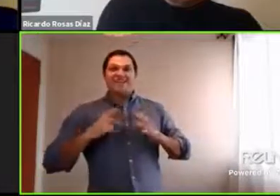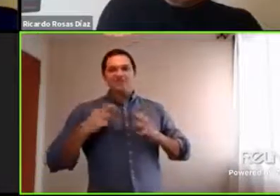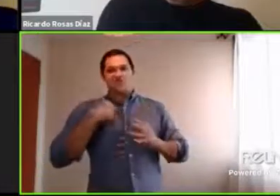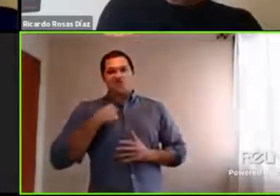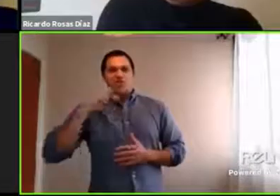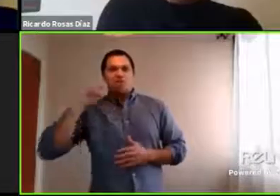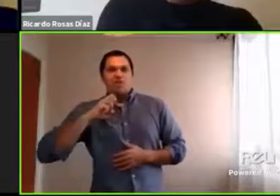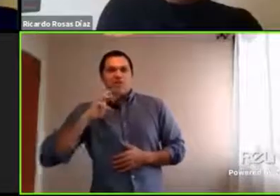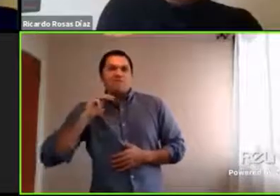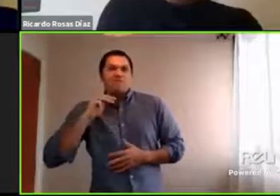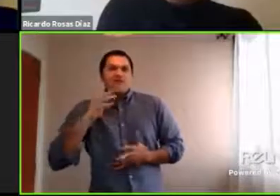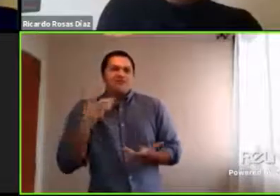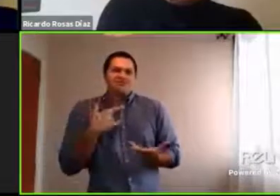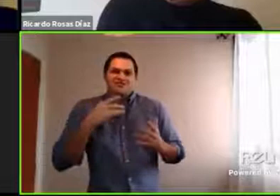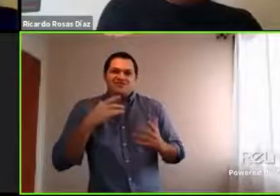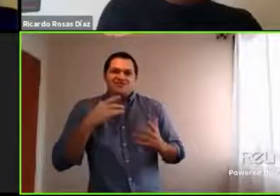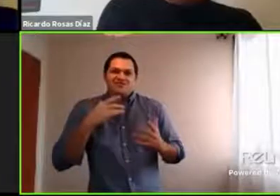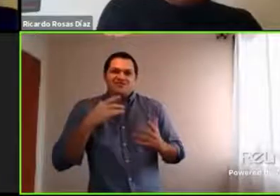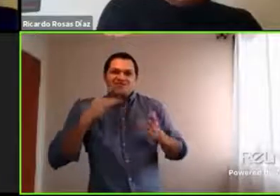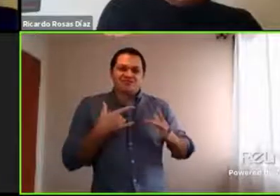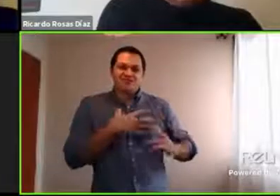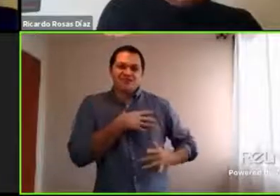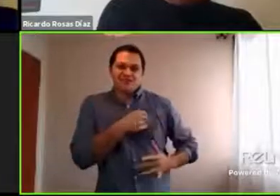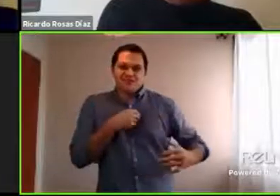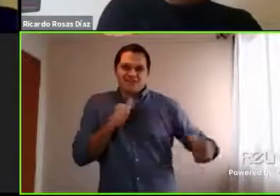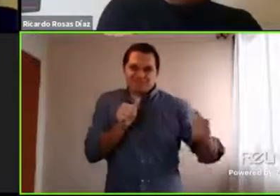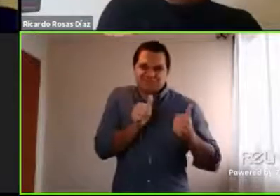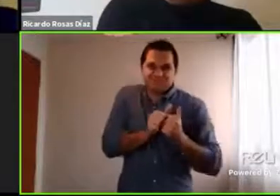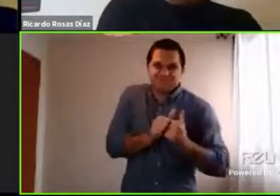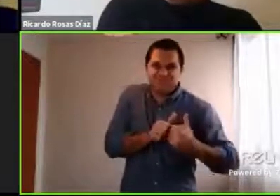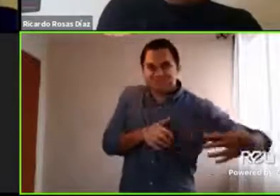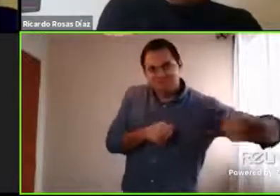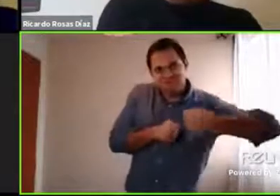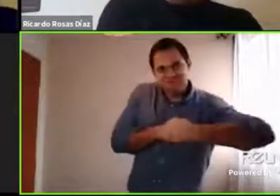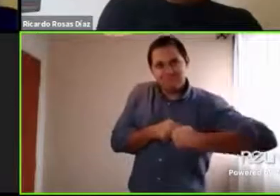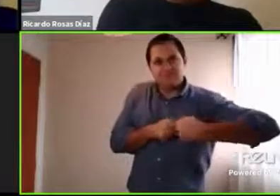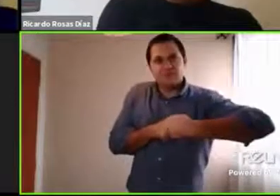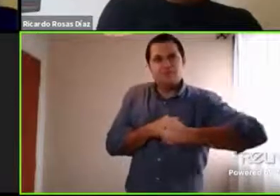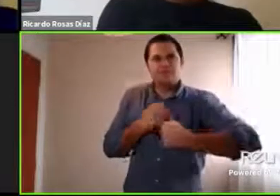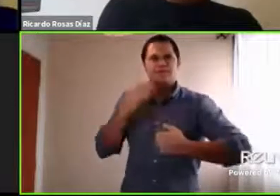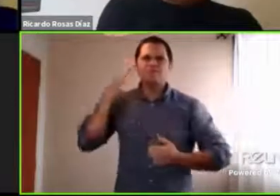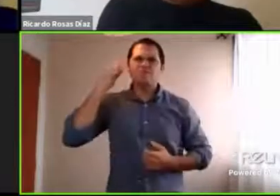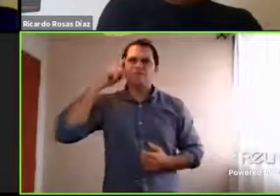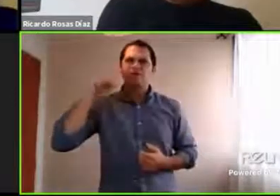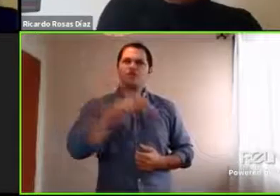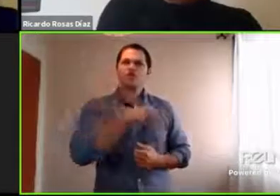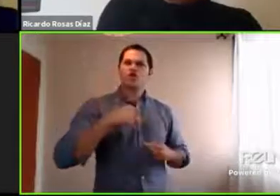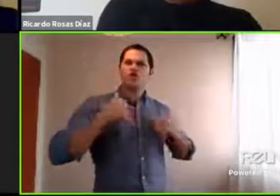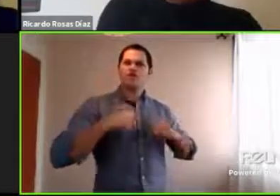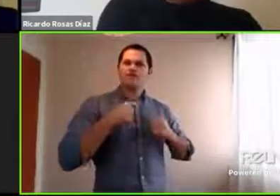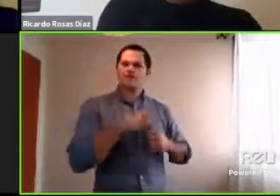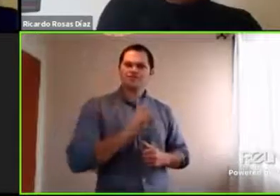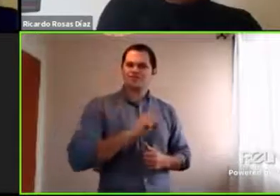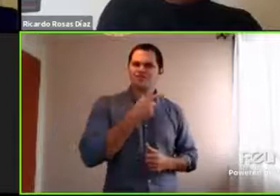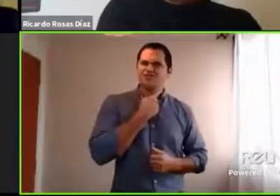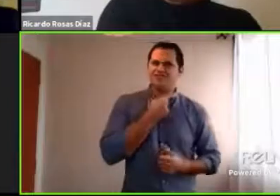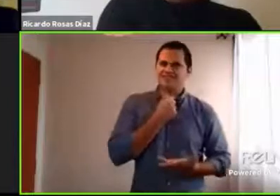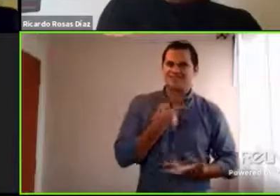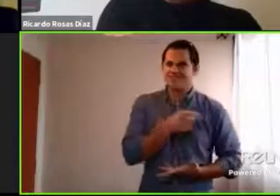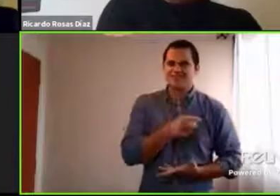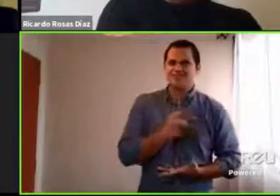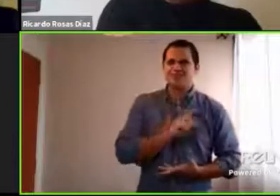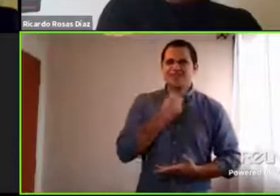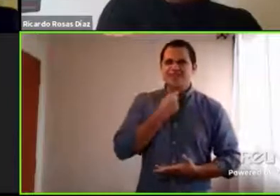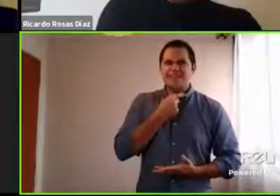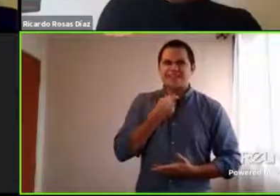Y yo sé que no quieren estar acá. Yo sé que quieren estar con sus amigos. Por eso se encierran en su cuarto. Por